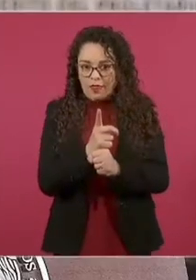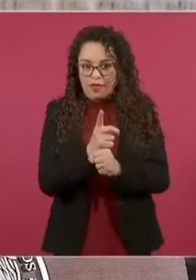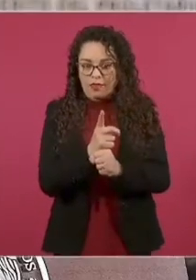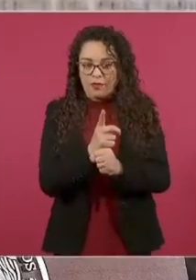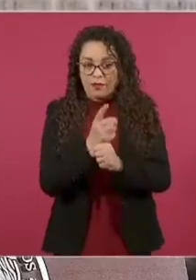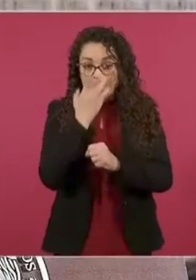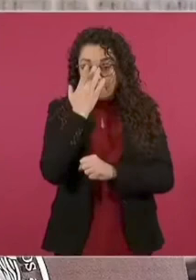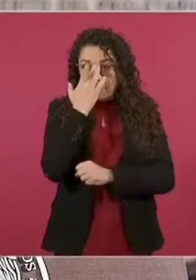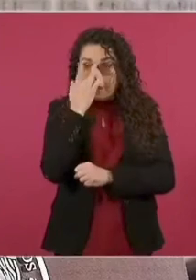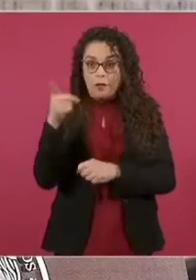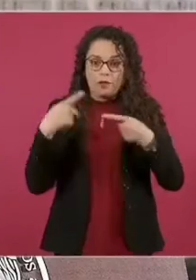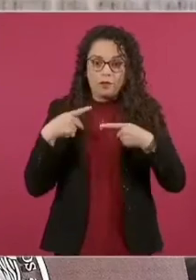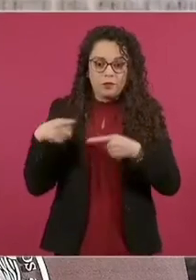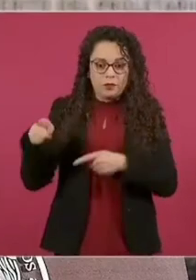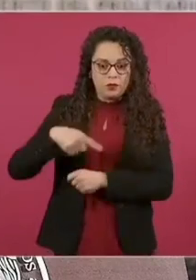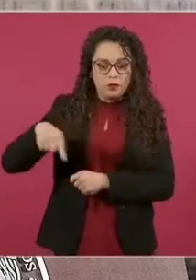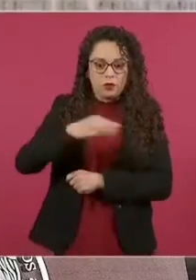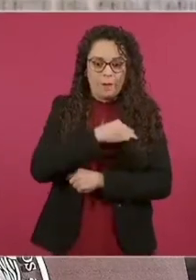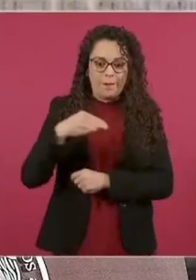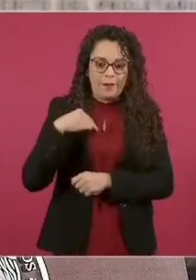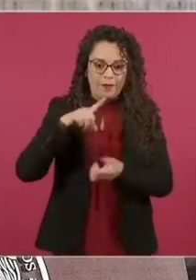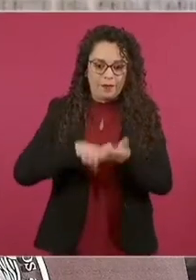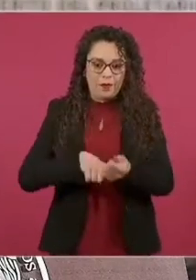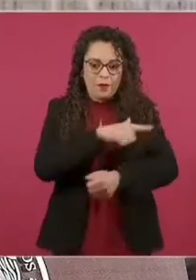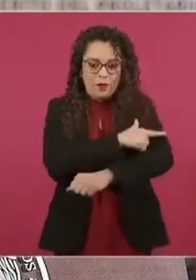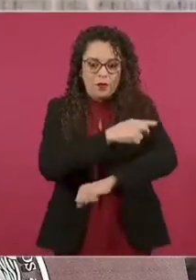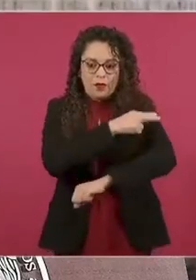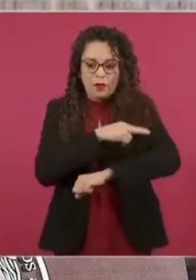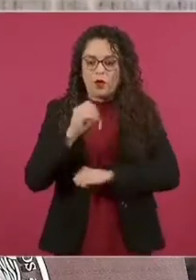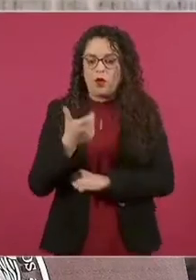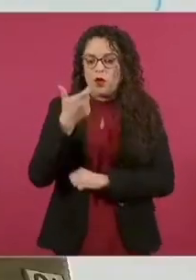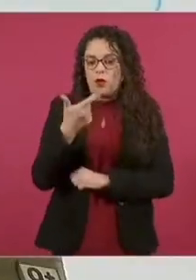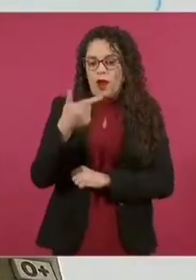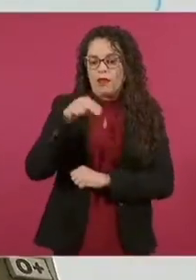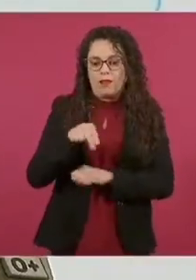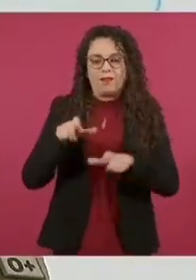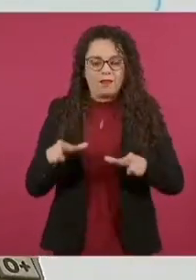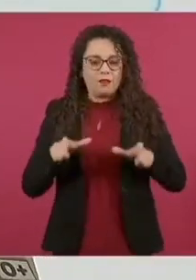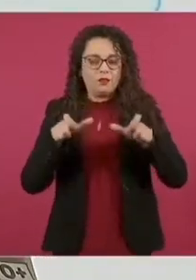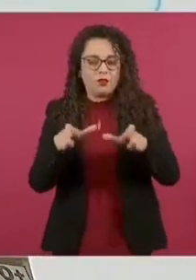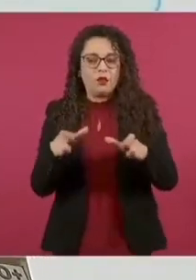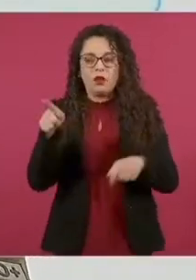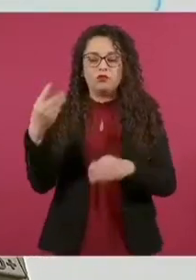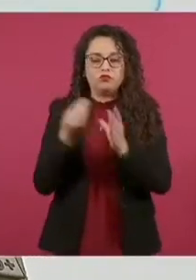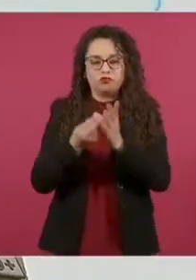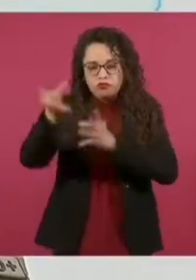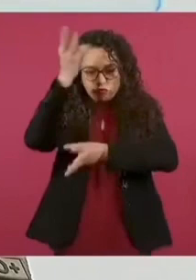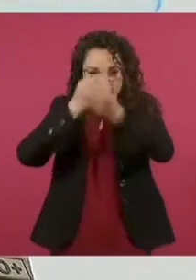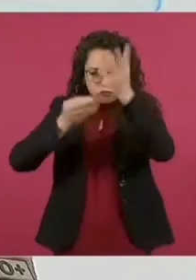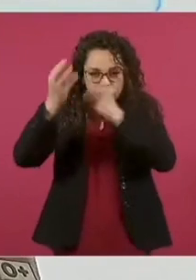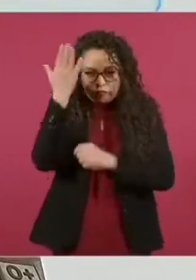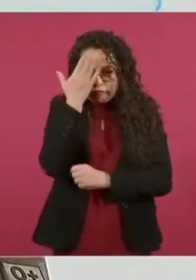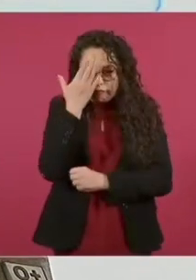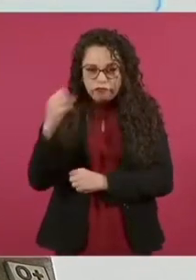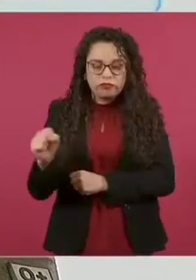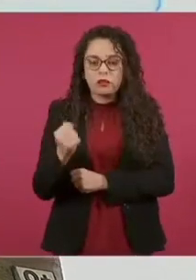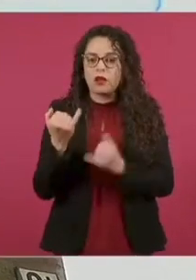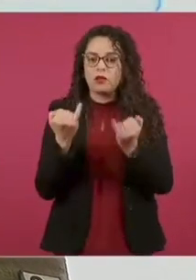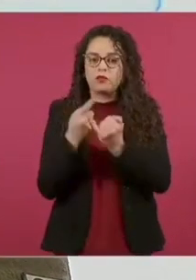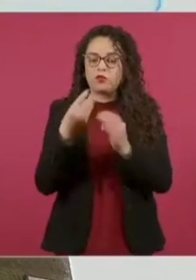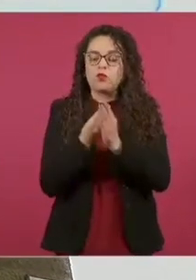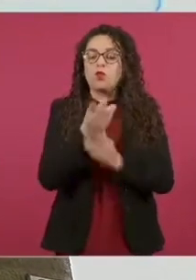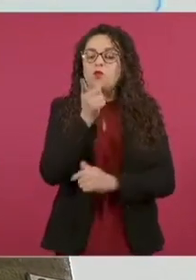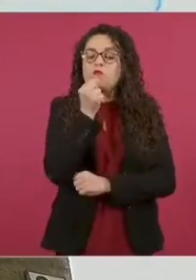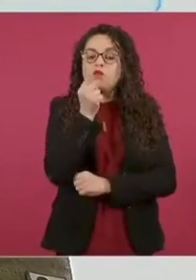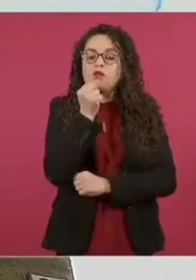que pertenezca a la Guardia Nacional se va a regir por una doctrina policial, ahí su especialización, tendrán, pues